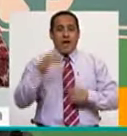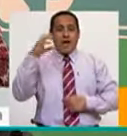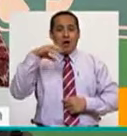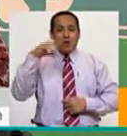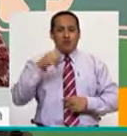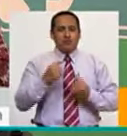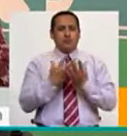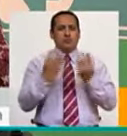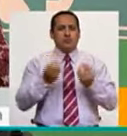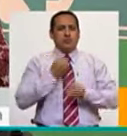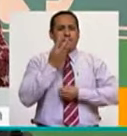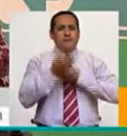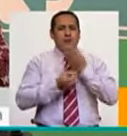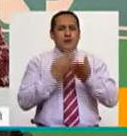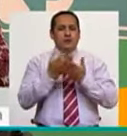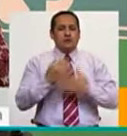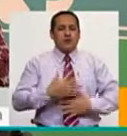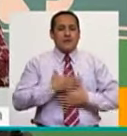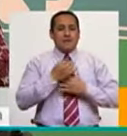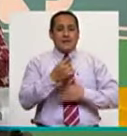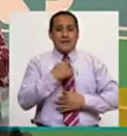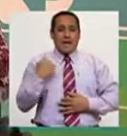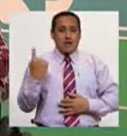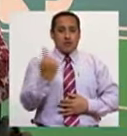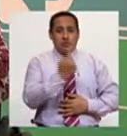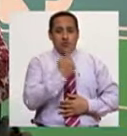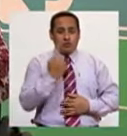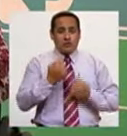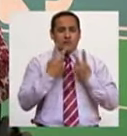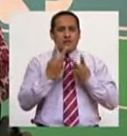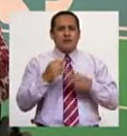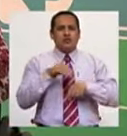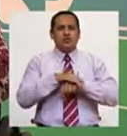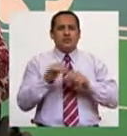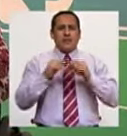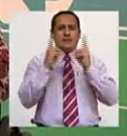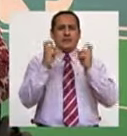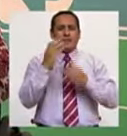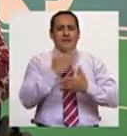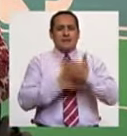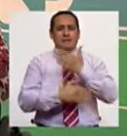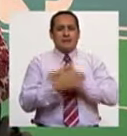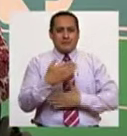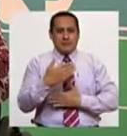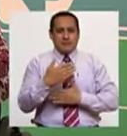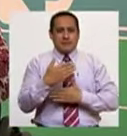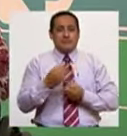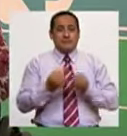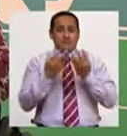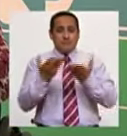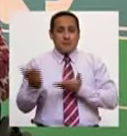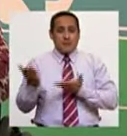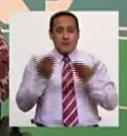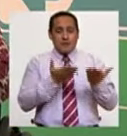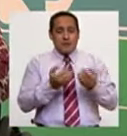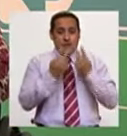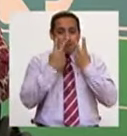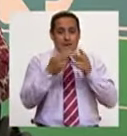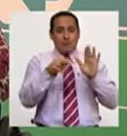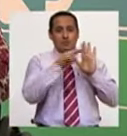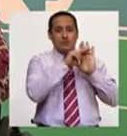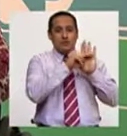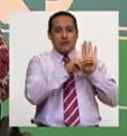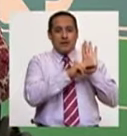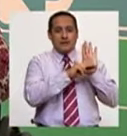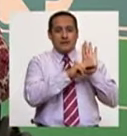Y por supuesto con mucha información de interés para todos ustedes sobre la temática de discapacidad. Bienvenidos y vamos